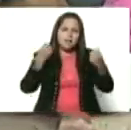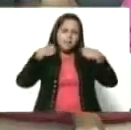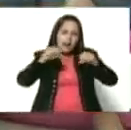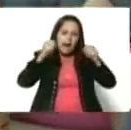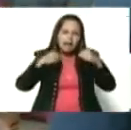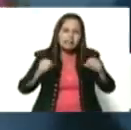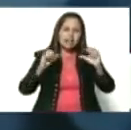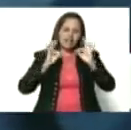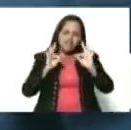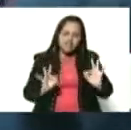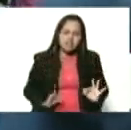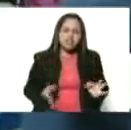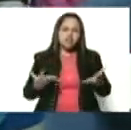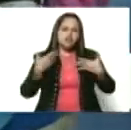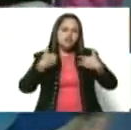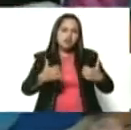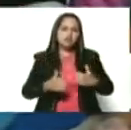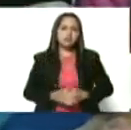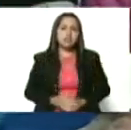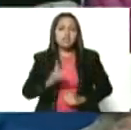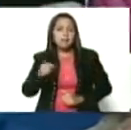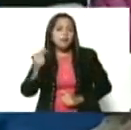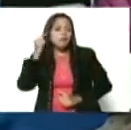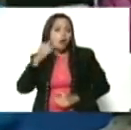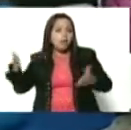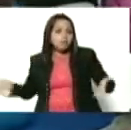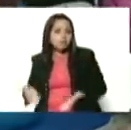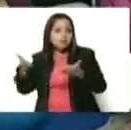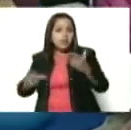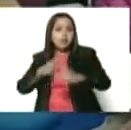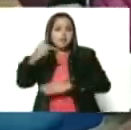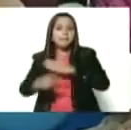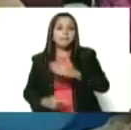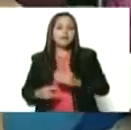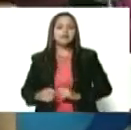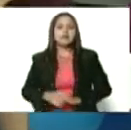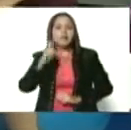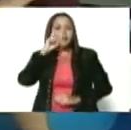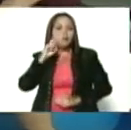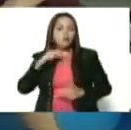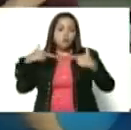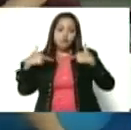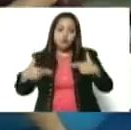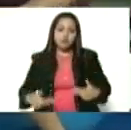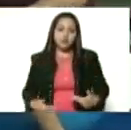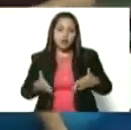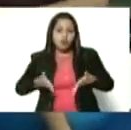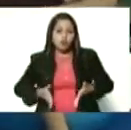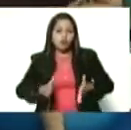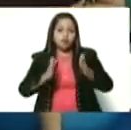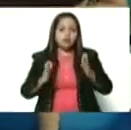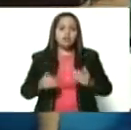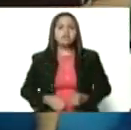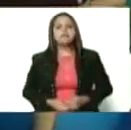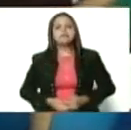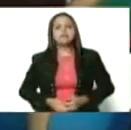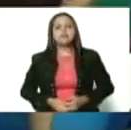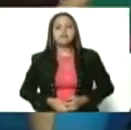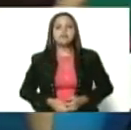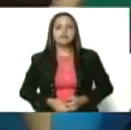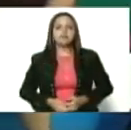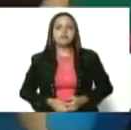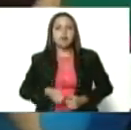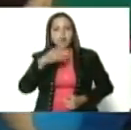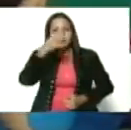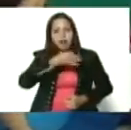promotora de acá, de Macarao, del programa parto humanizado, ruta del parto humanizado. Bueno, bendecida tarde